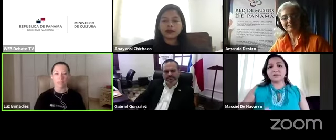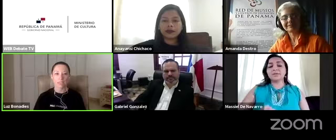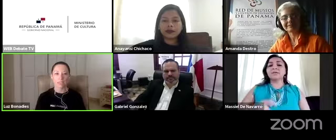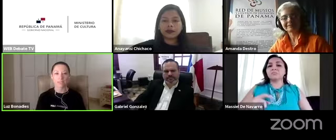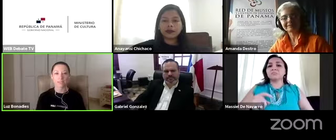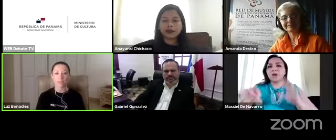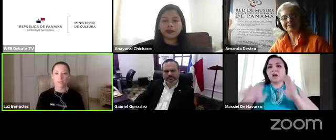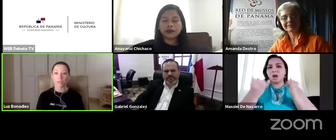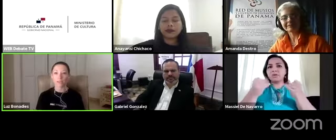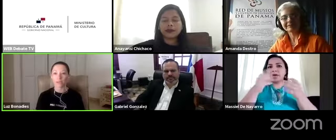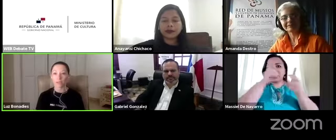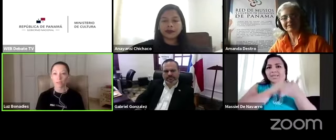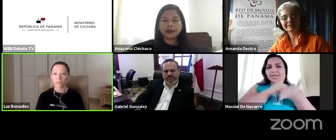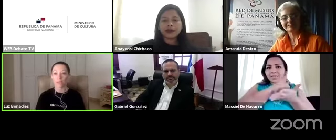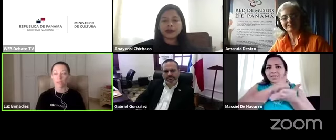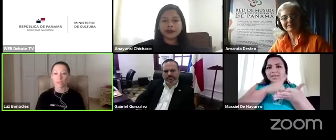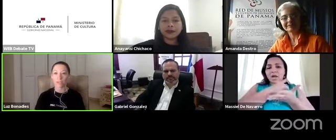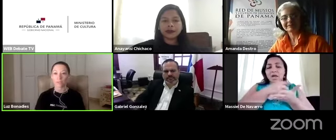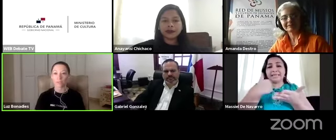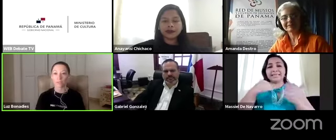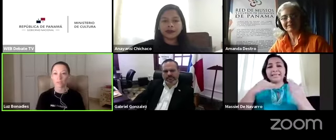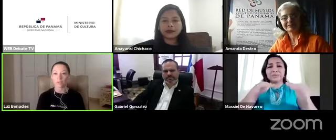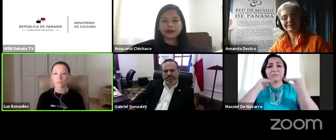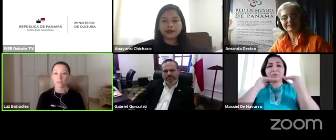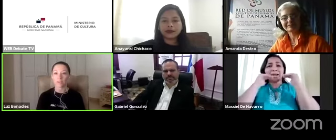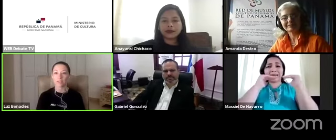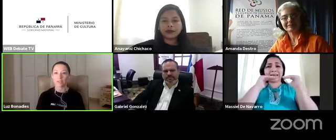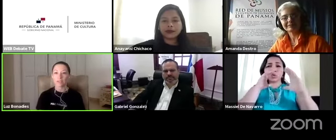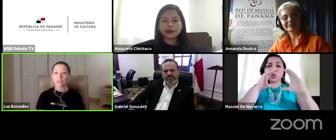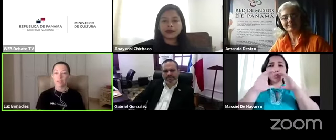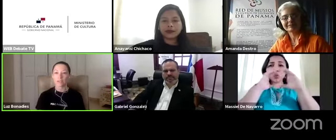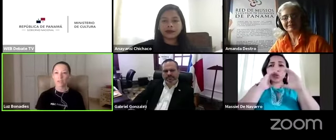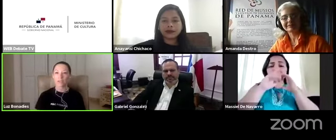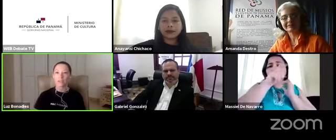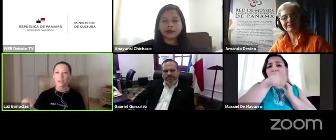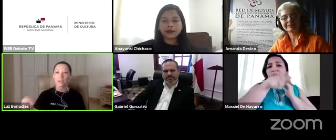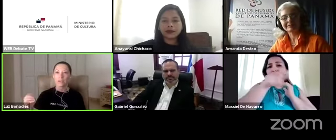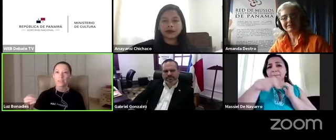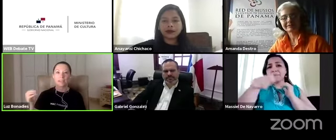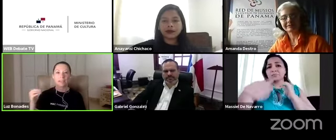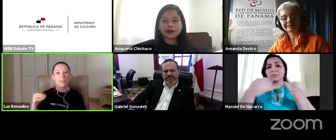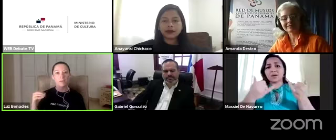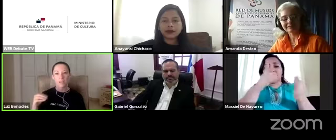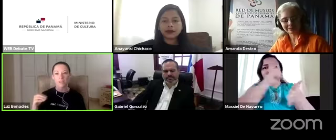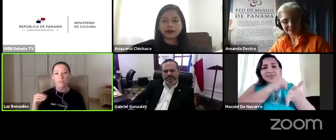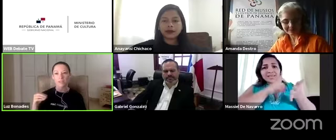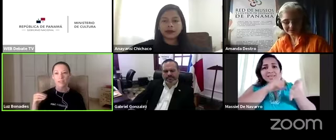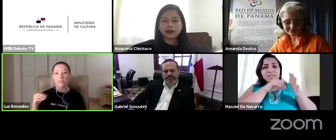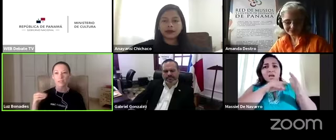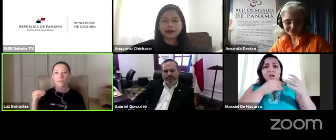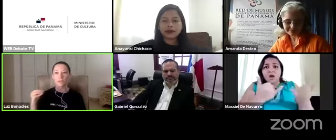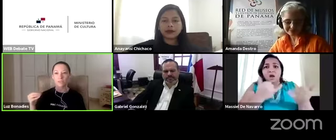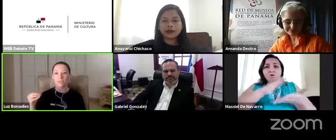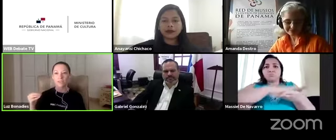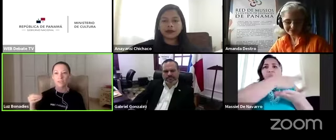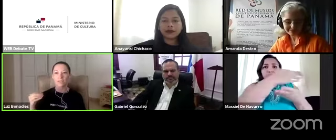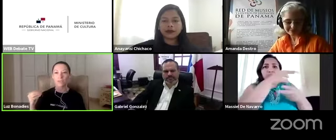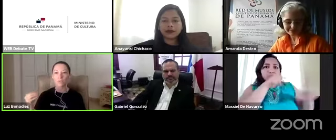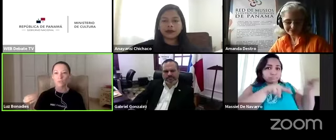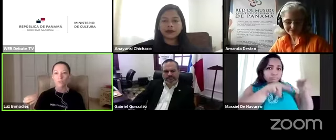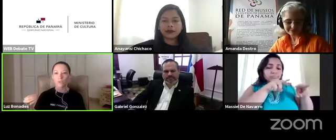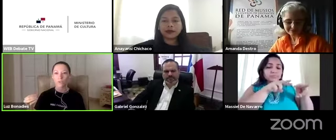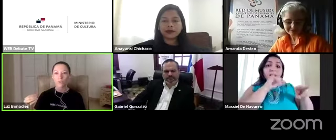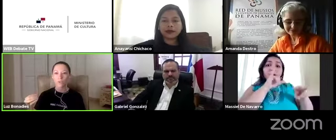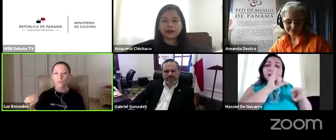digitales tienen un gran reto de comunicarse con esas audiencias y creo que desde ahí empieza esa inclusividad y